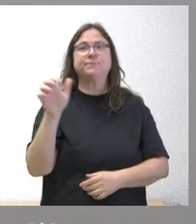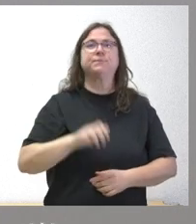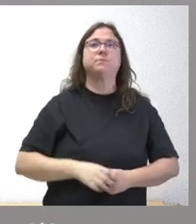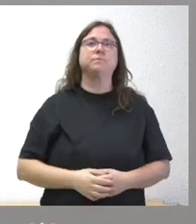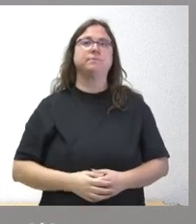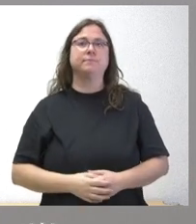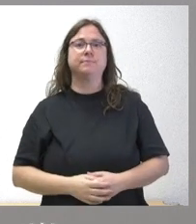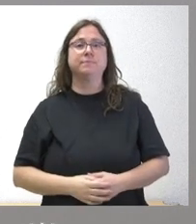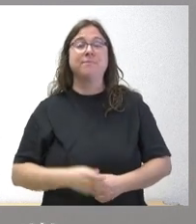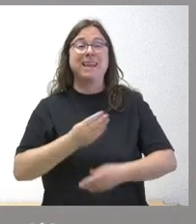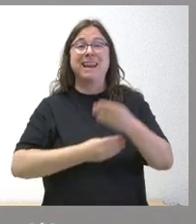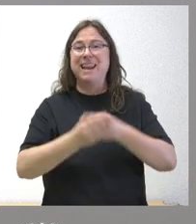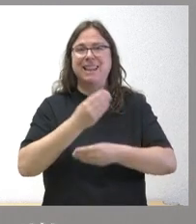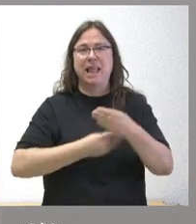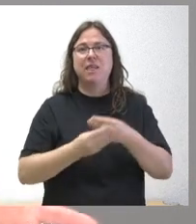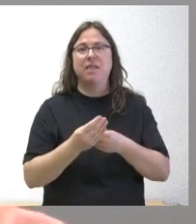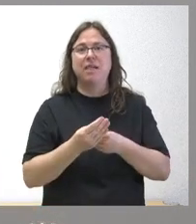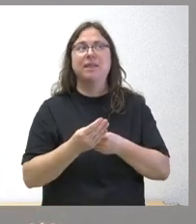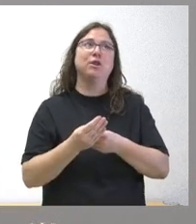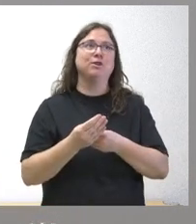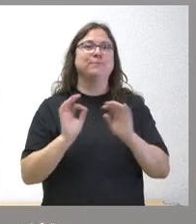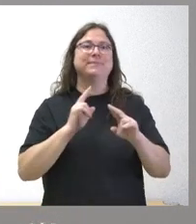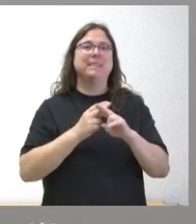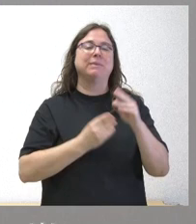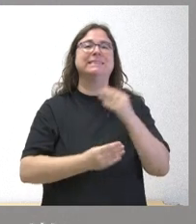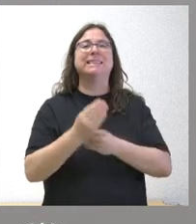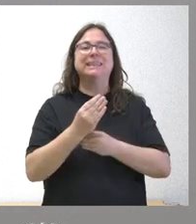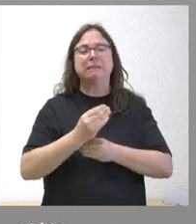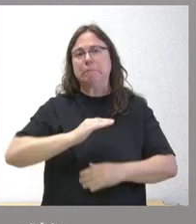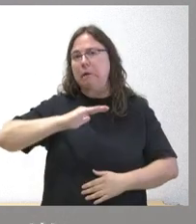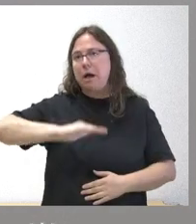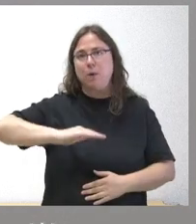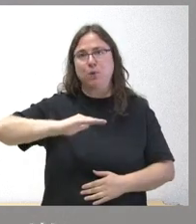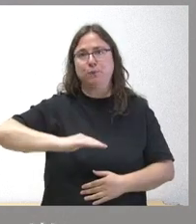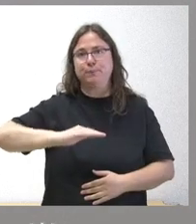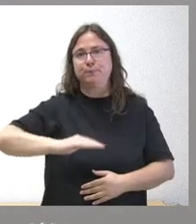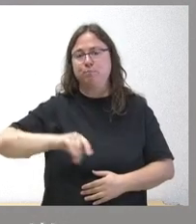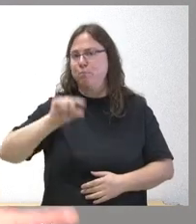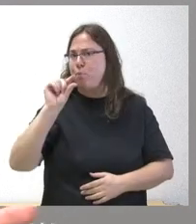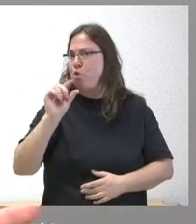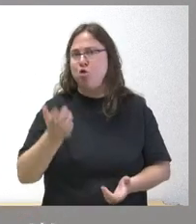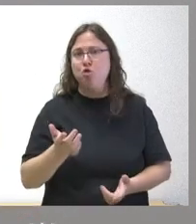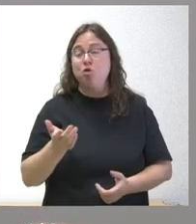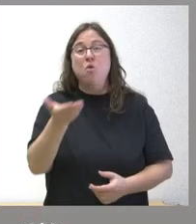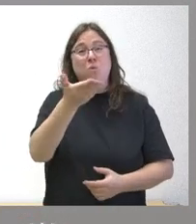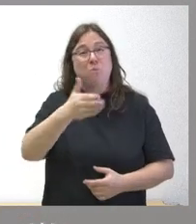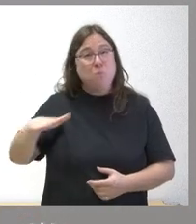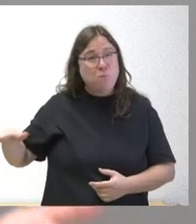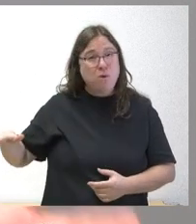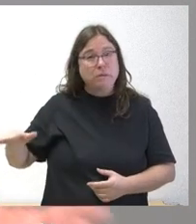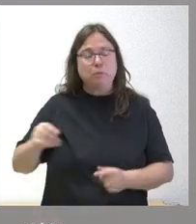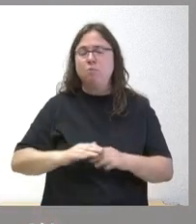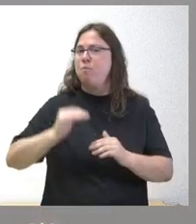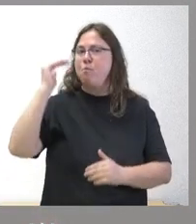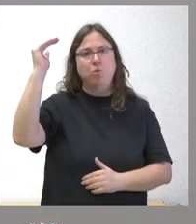el nivel de natalidad o el saldo de natalidad es muy bajo y el nivel de defunciones o la tasa de defunciones es